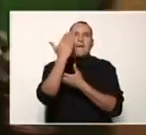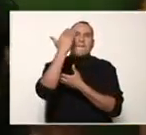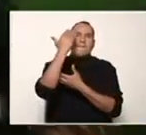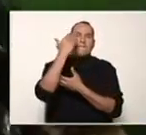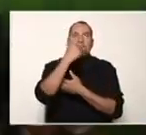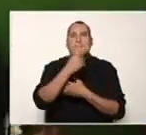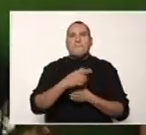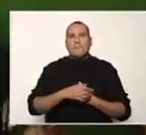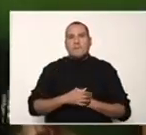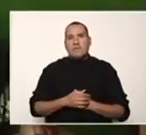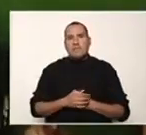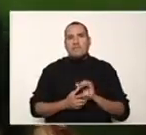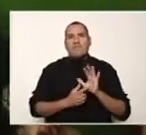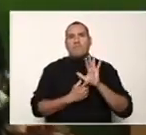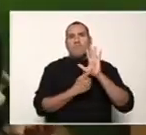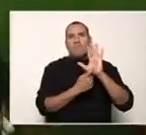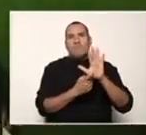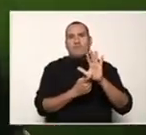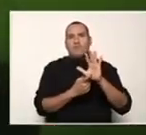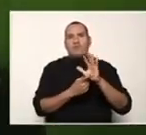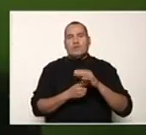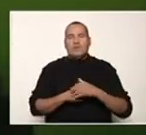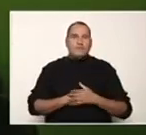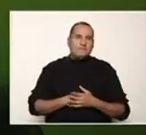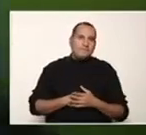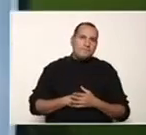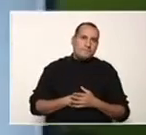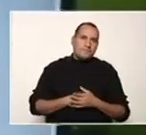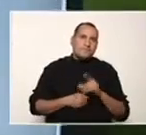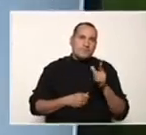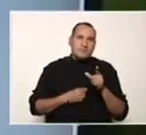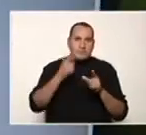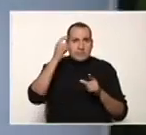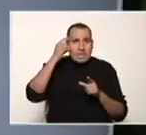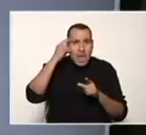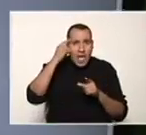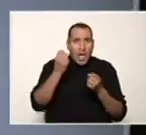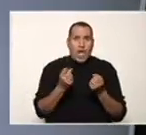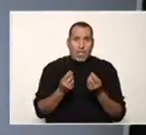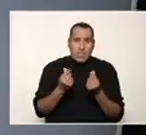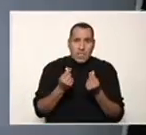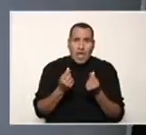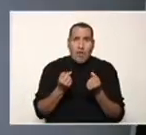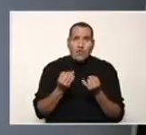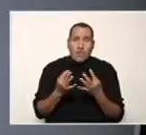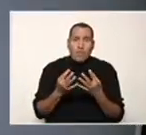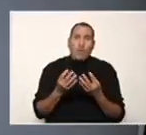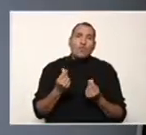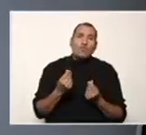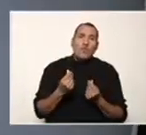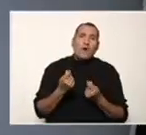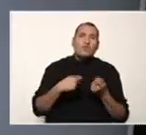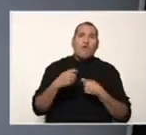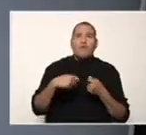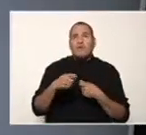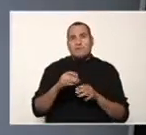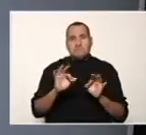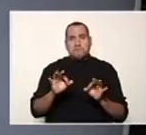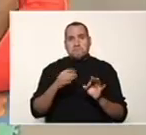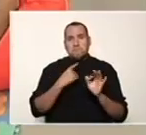que se muestra aquí lo que es la fecha la cantidad el precio y el IVA